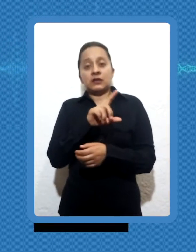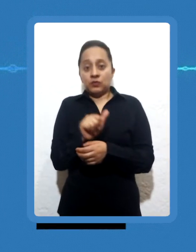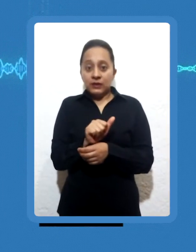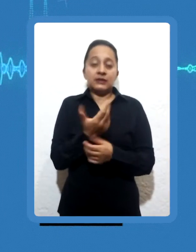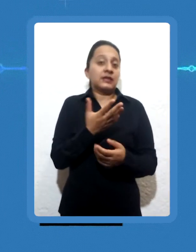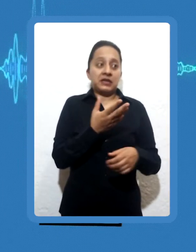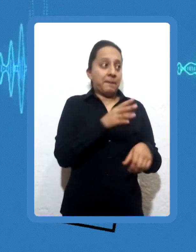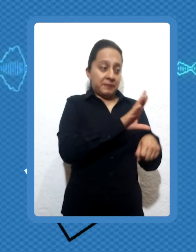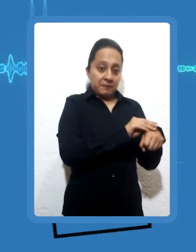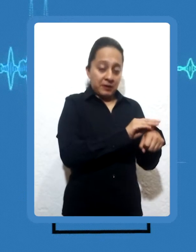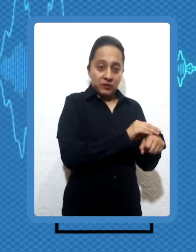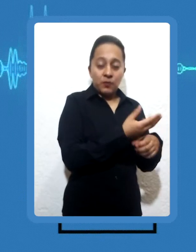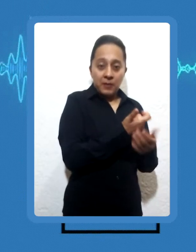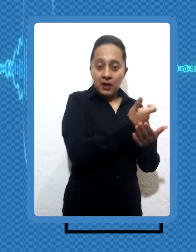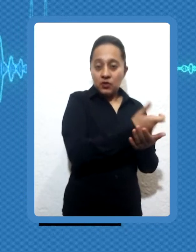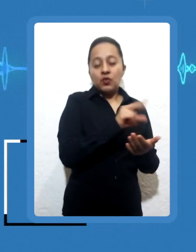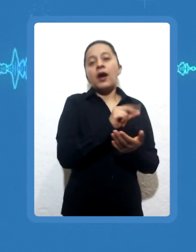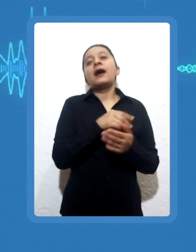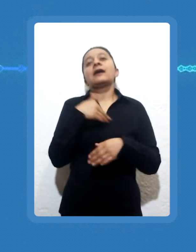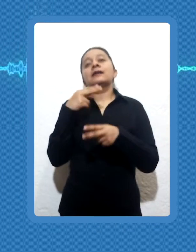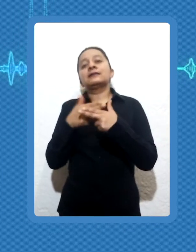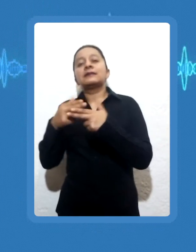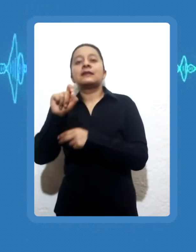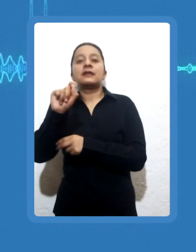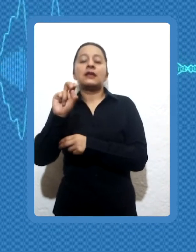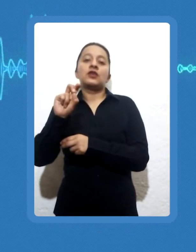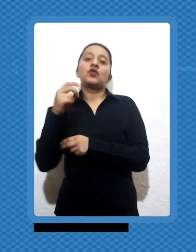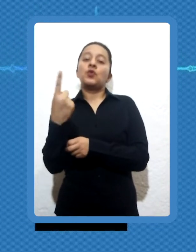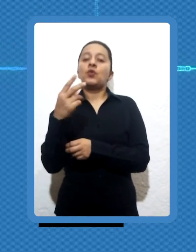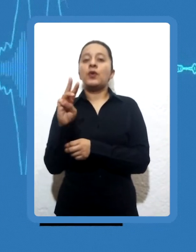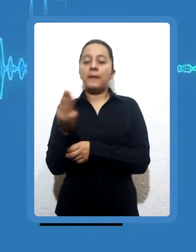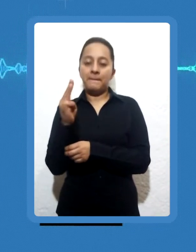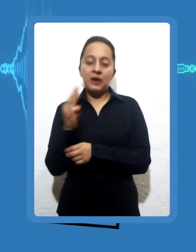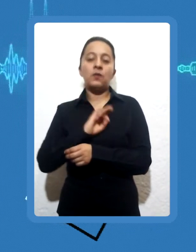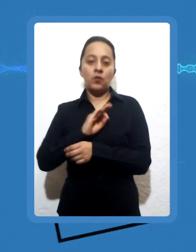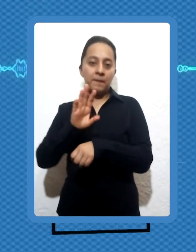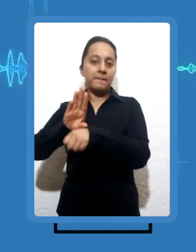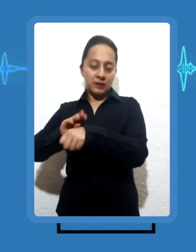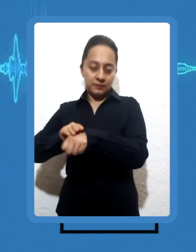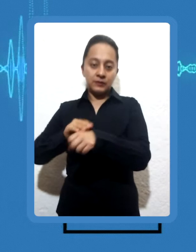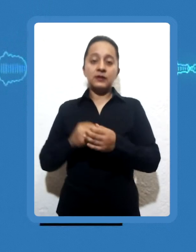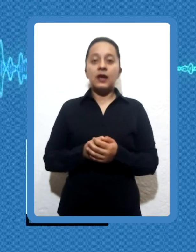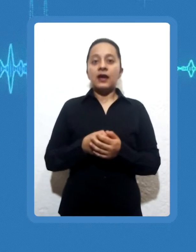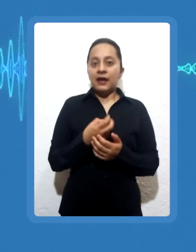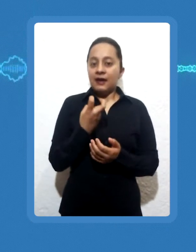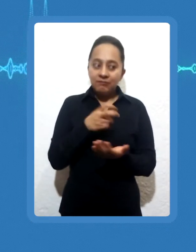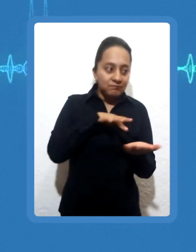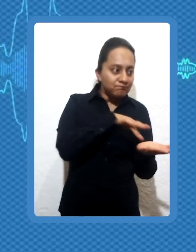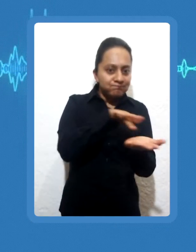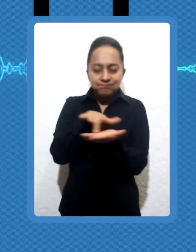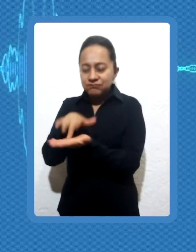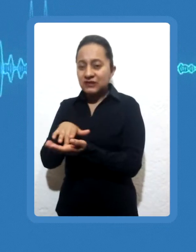y darle respuesta a estos sectores que hoy por hoy se encuentran complicados, ¿por qué? Porque no han o a lo mejor no han